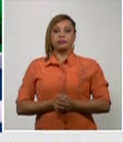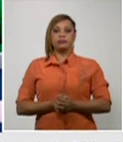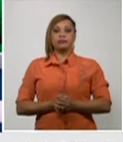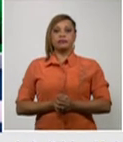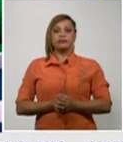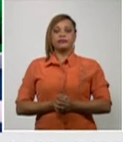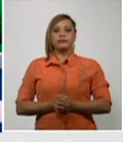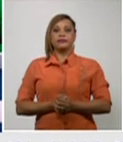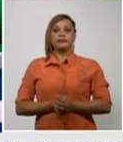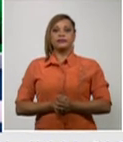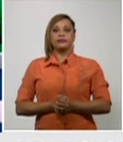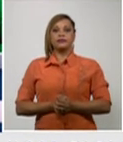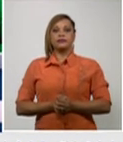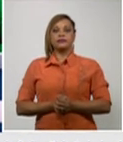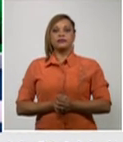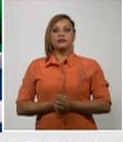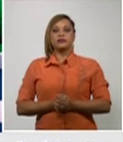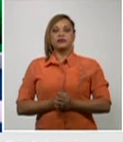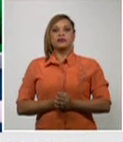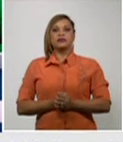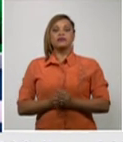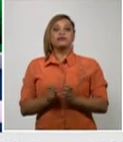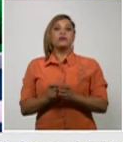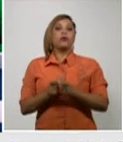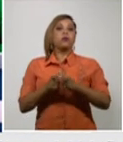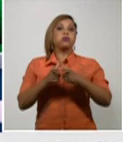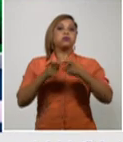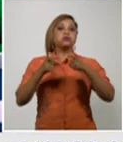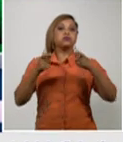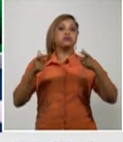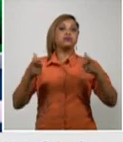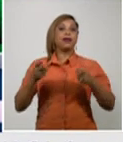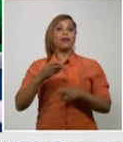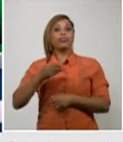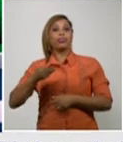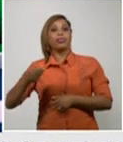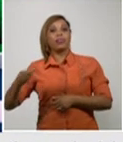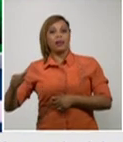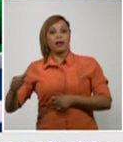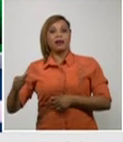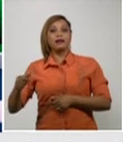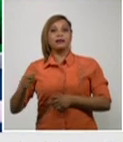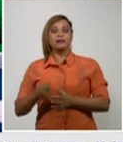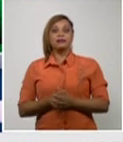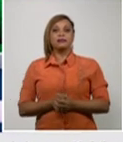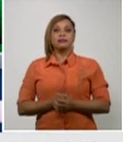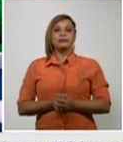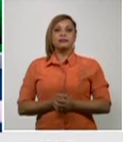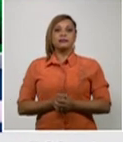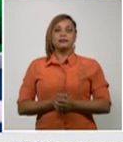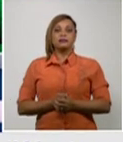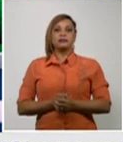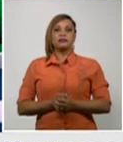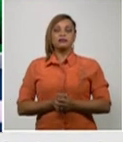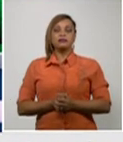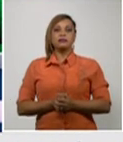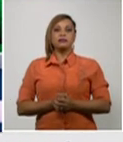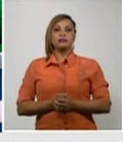se incrementaron las diarreas, comenzó con una hiperglucemia de difícil manejo,